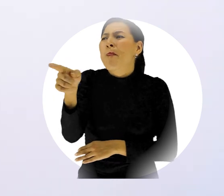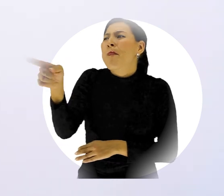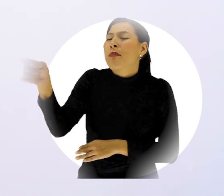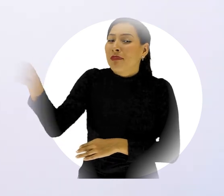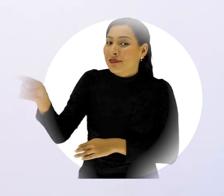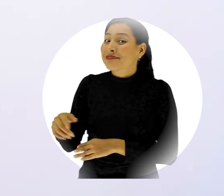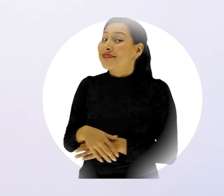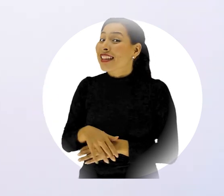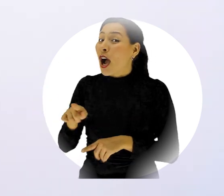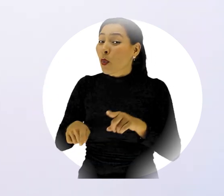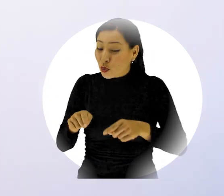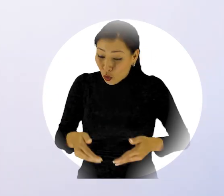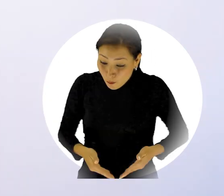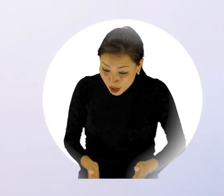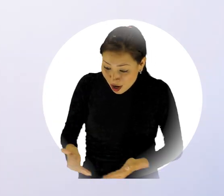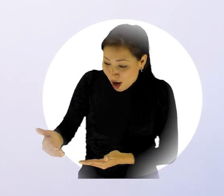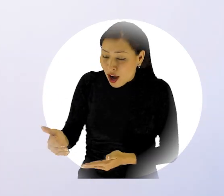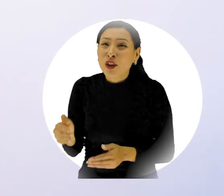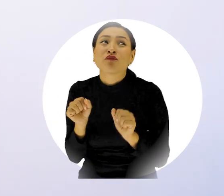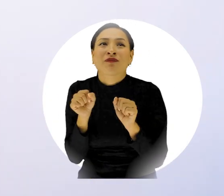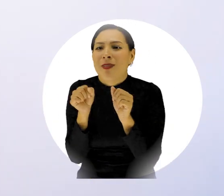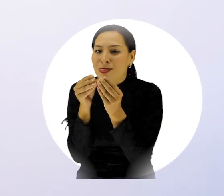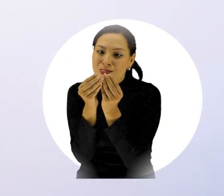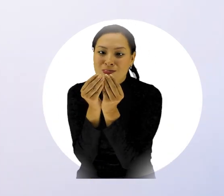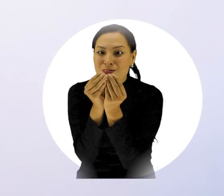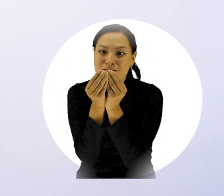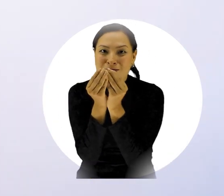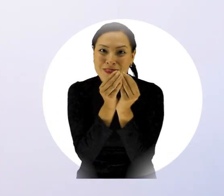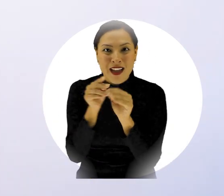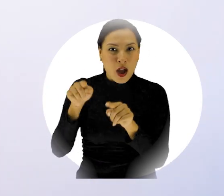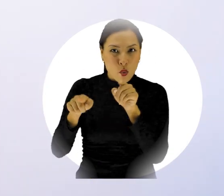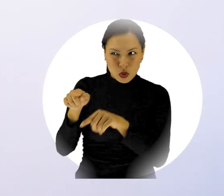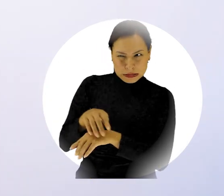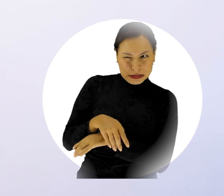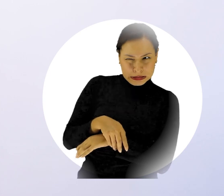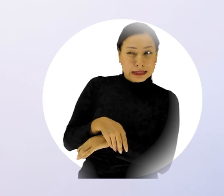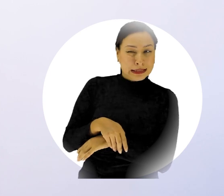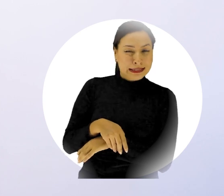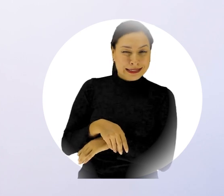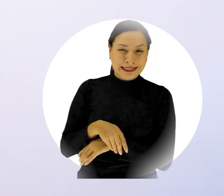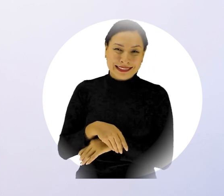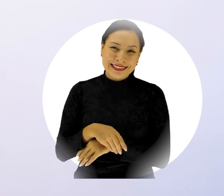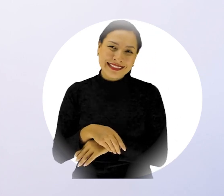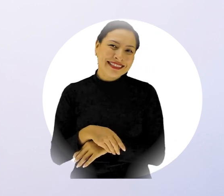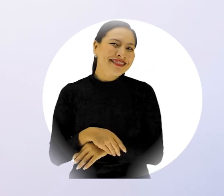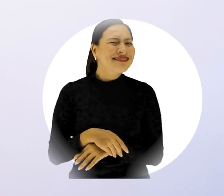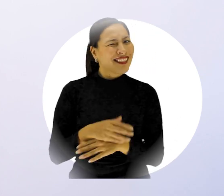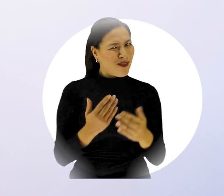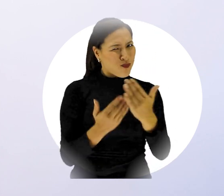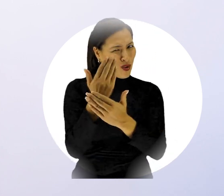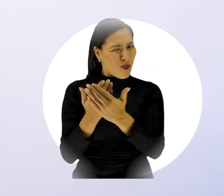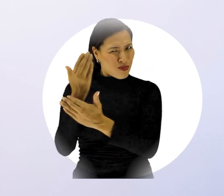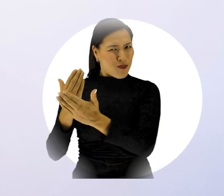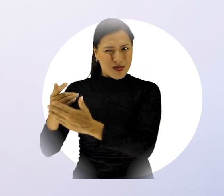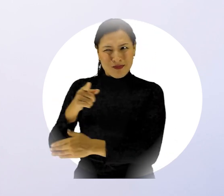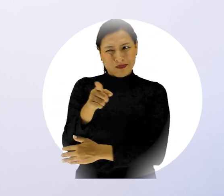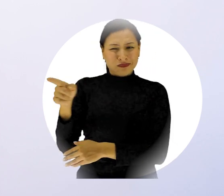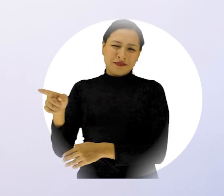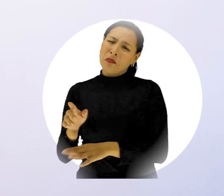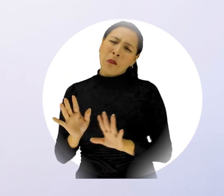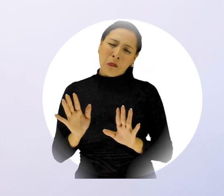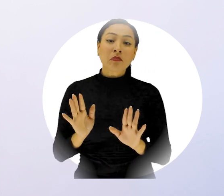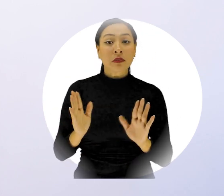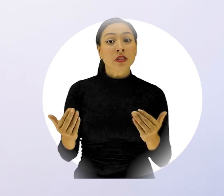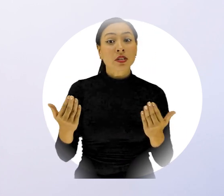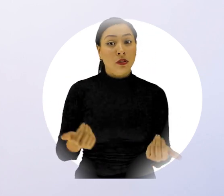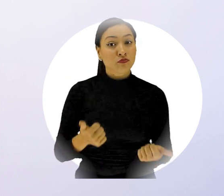Esto dedicado a los centenials. No obstante, aunque parezca, esto no se trata de una moda como muchos lo pueden percibir, sino más bien de un beneficio al